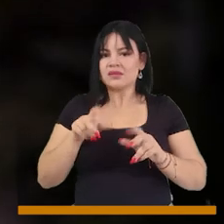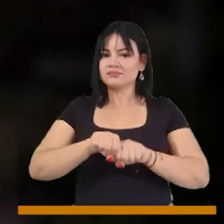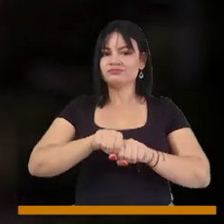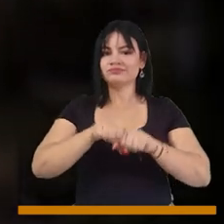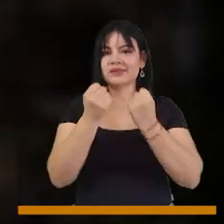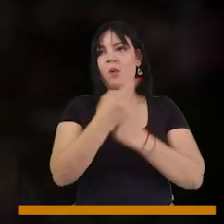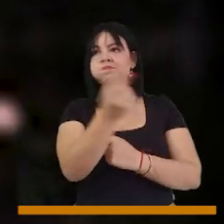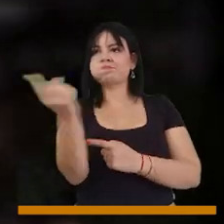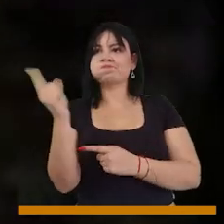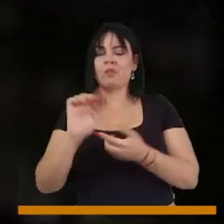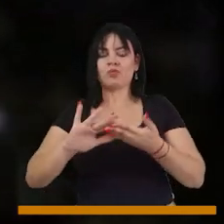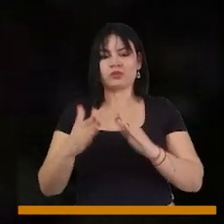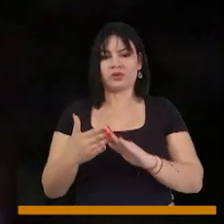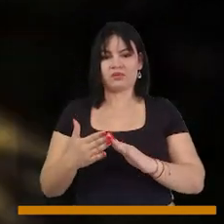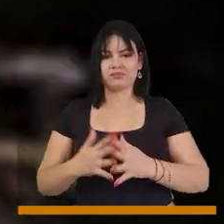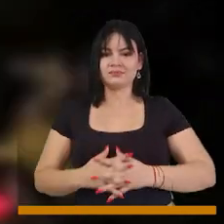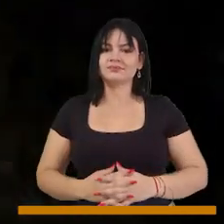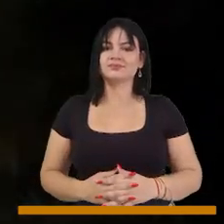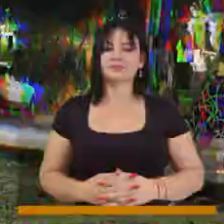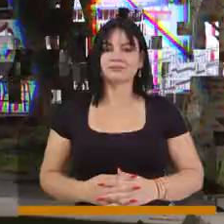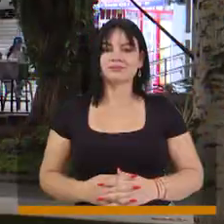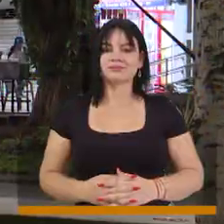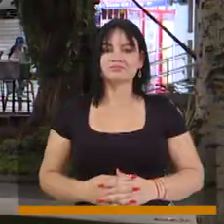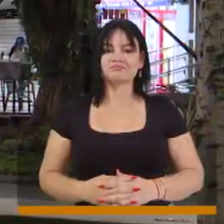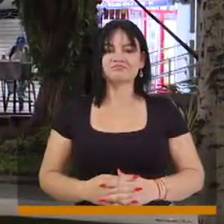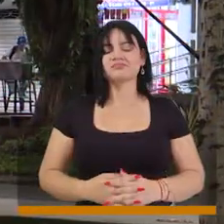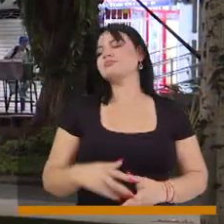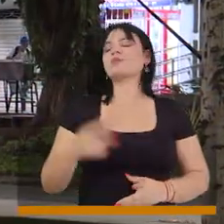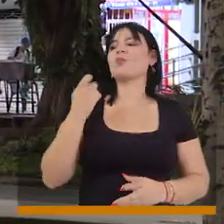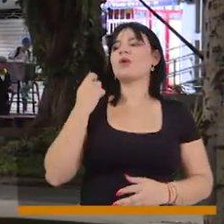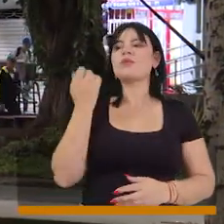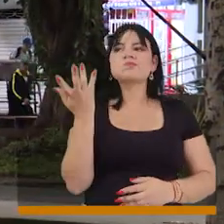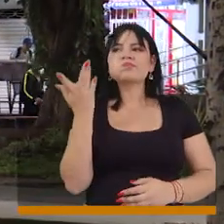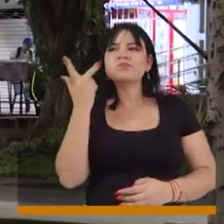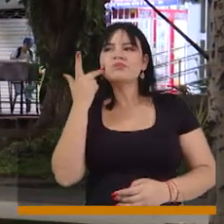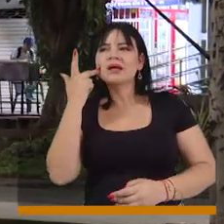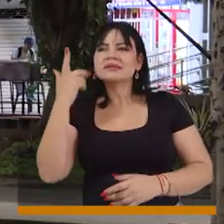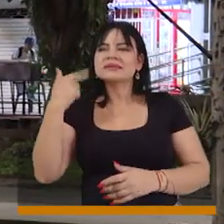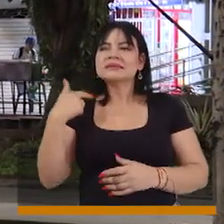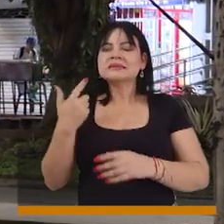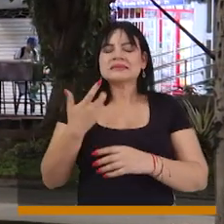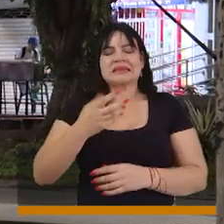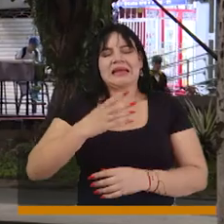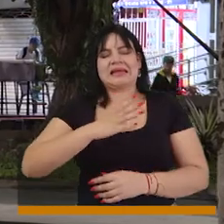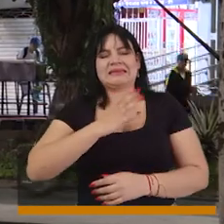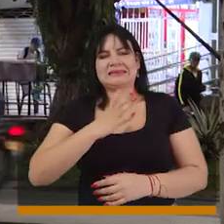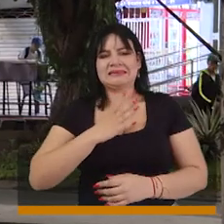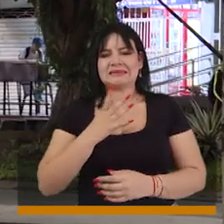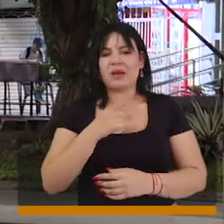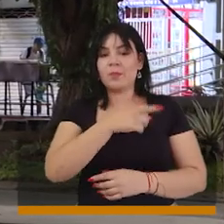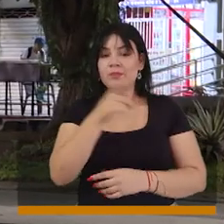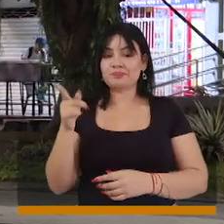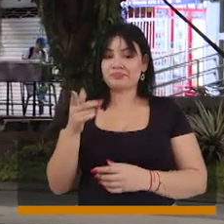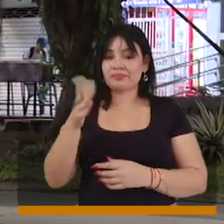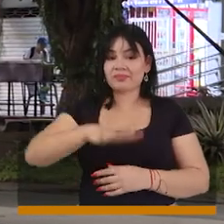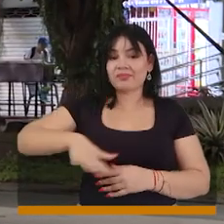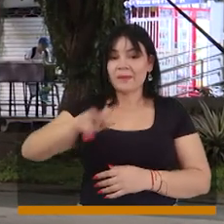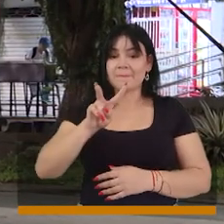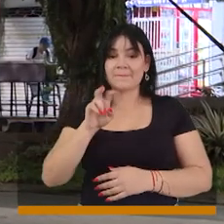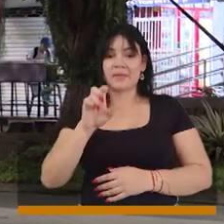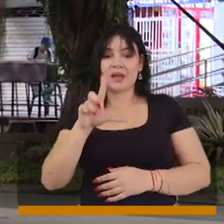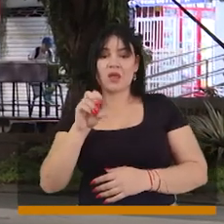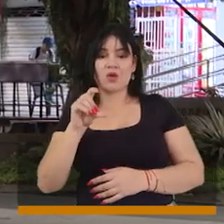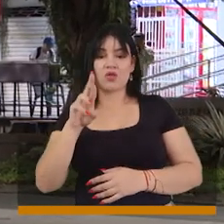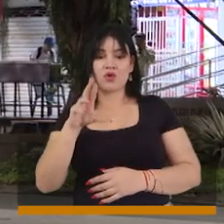la calidad de vida de nuestra comunidad. Recibimos una queja de los residentes del sector del velódromo.